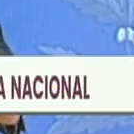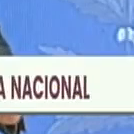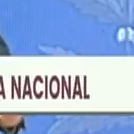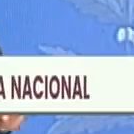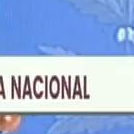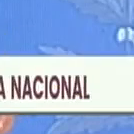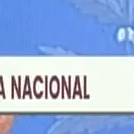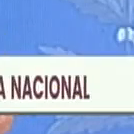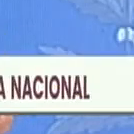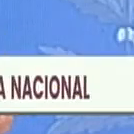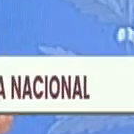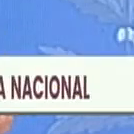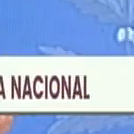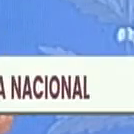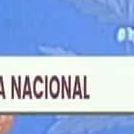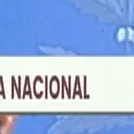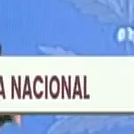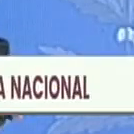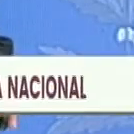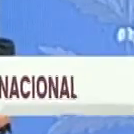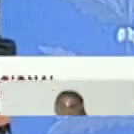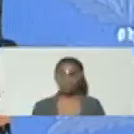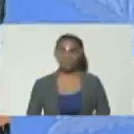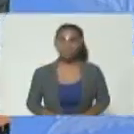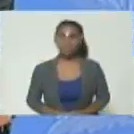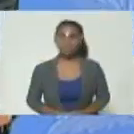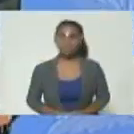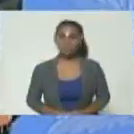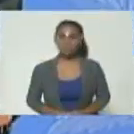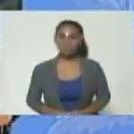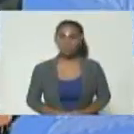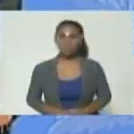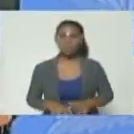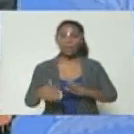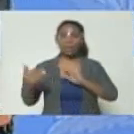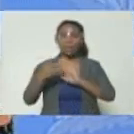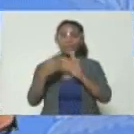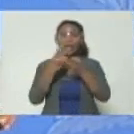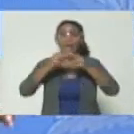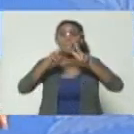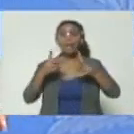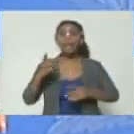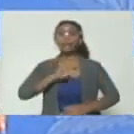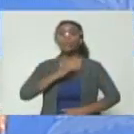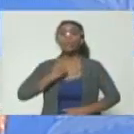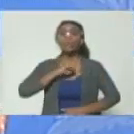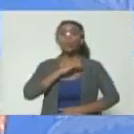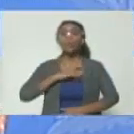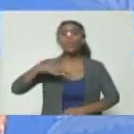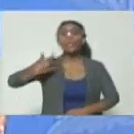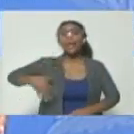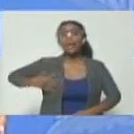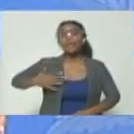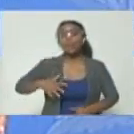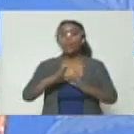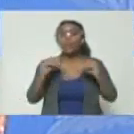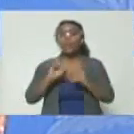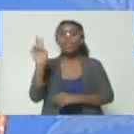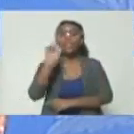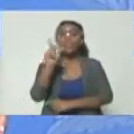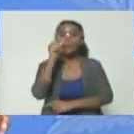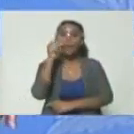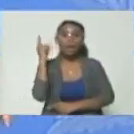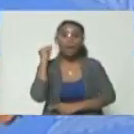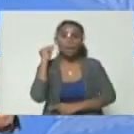amenaza en contra de la paz a la que tenemos derecho todas las venezolanas,